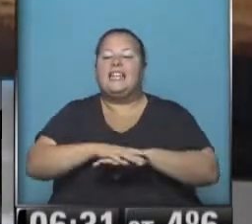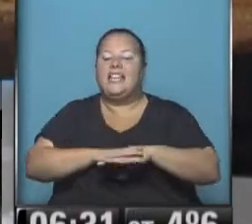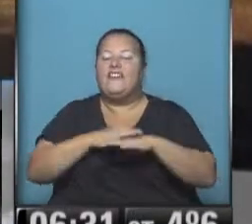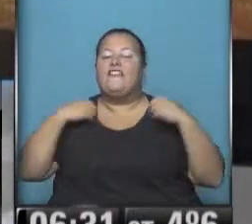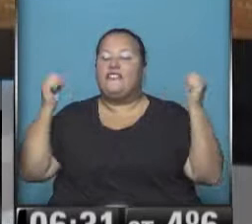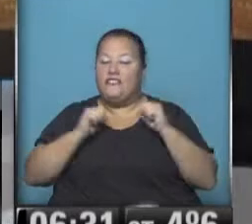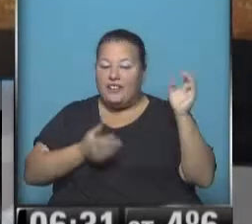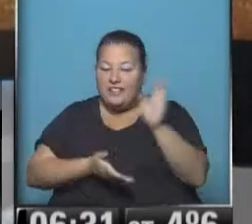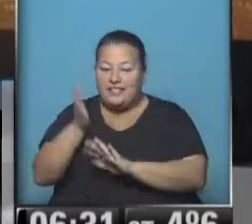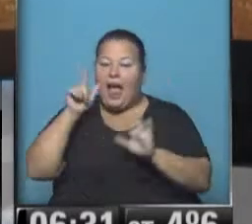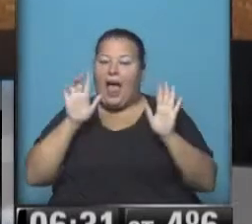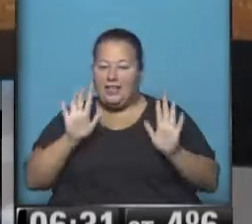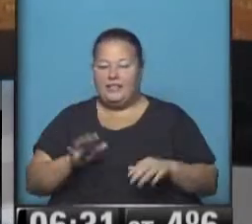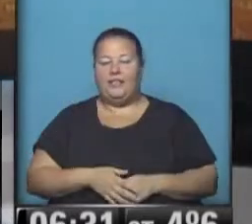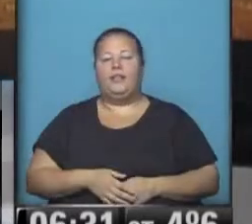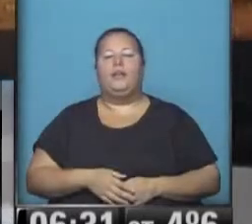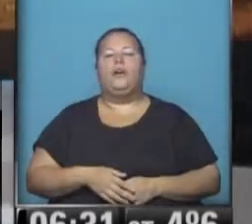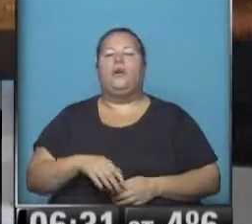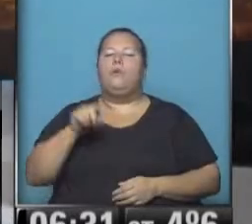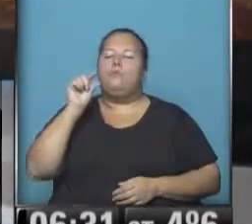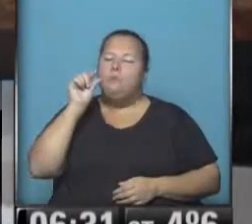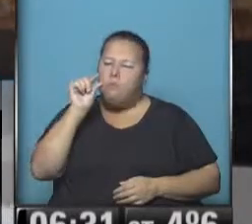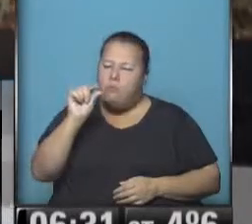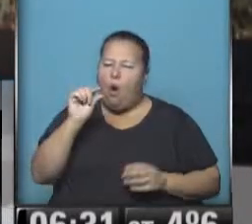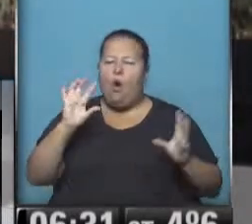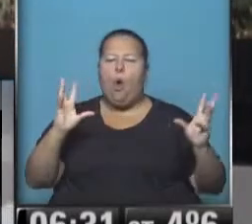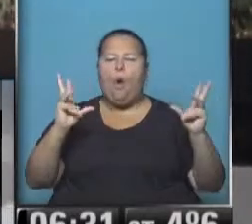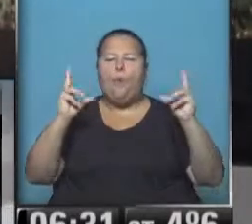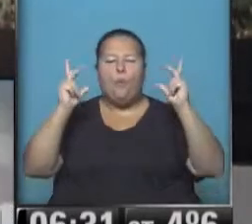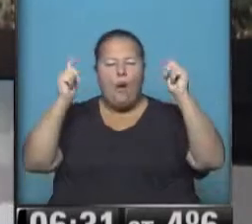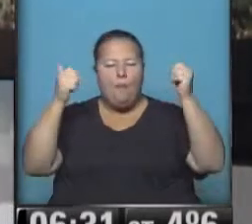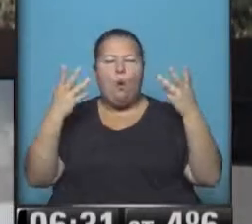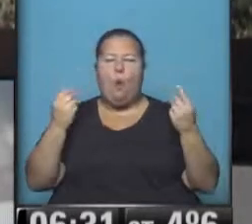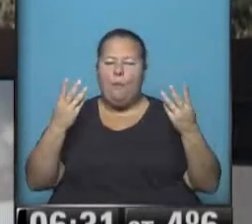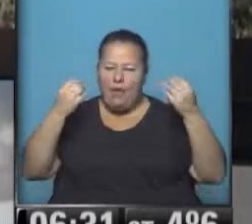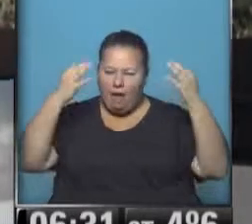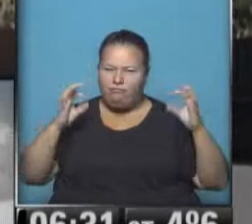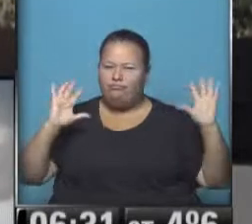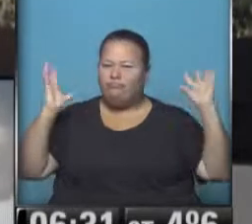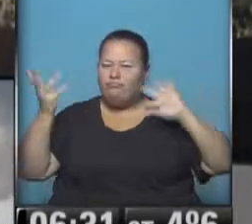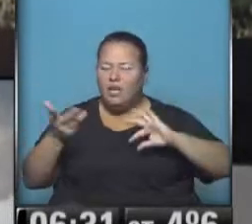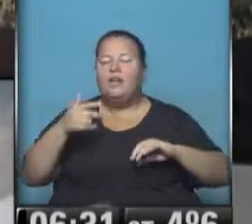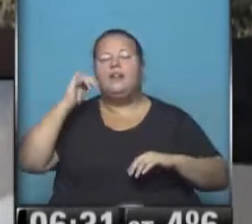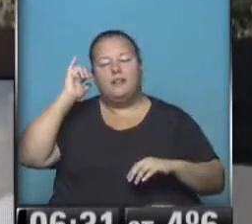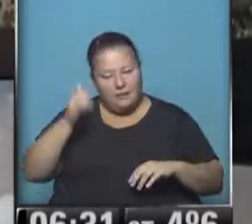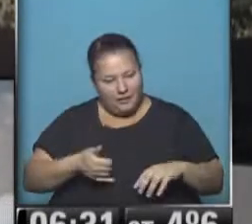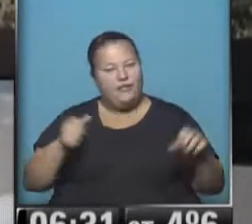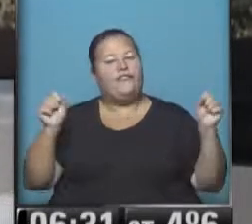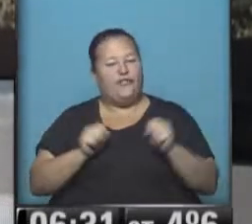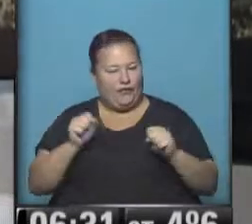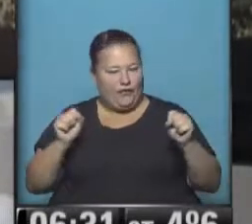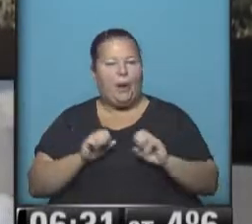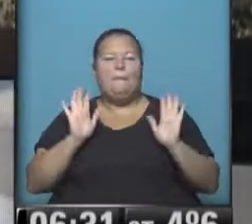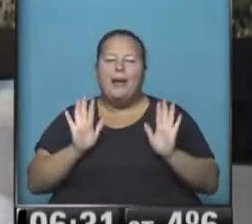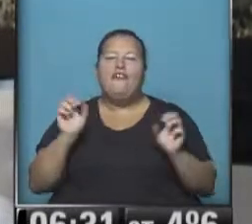salga de su casa. Como hay poquito, además, vapor de agua, humedad real en el aire, sí, hace frío, pero